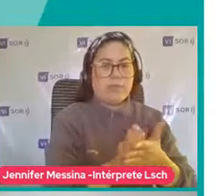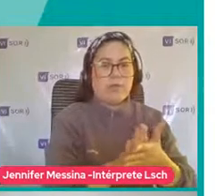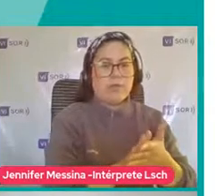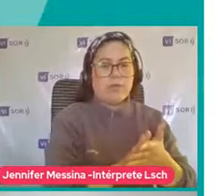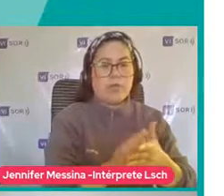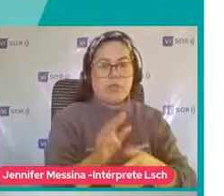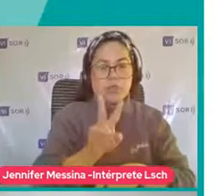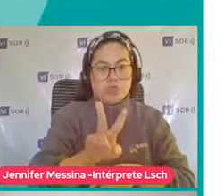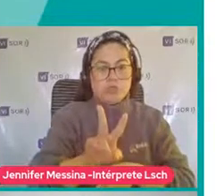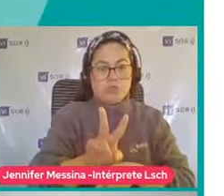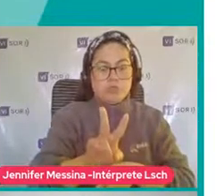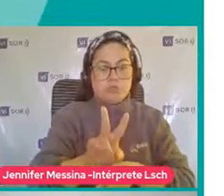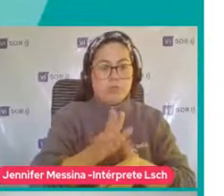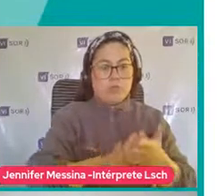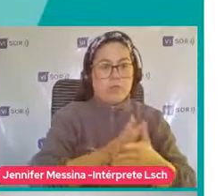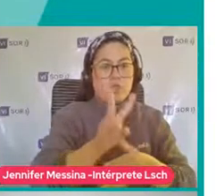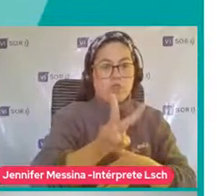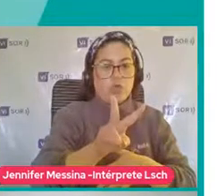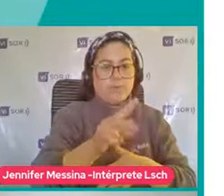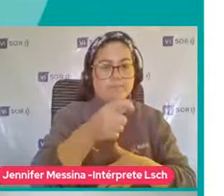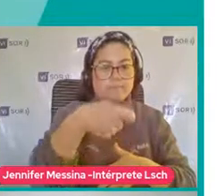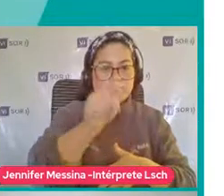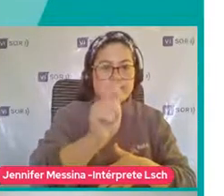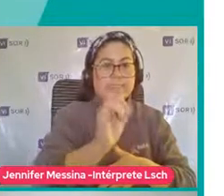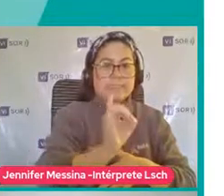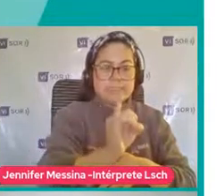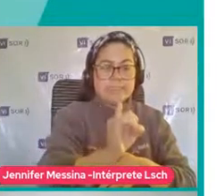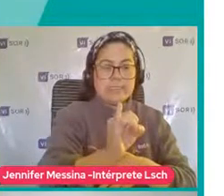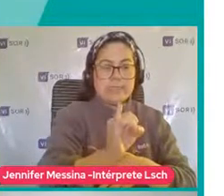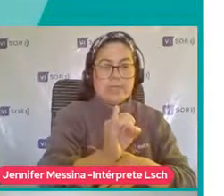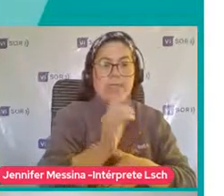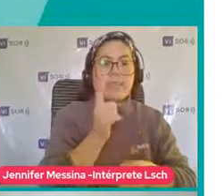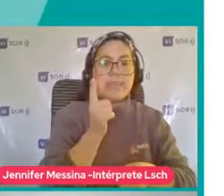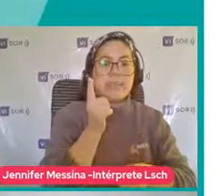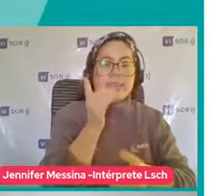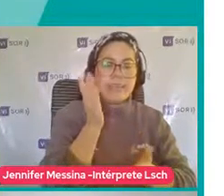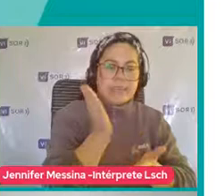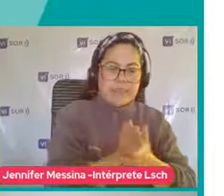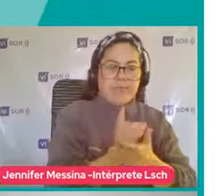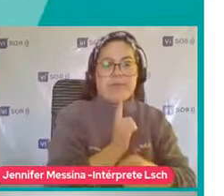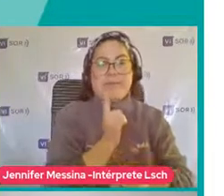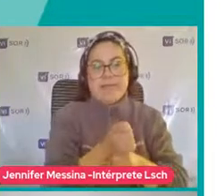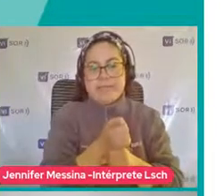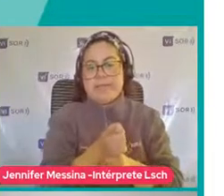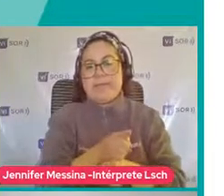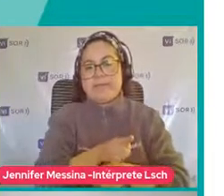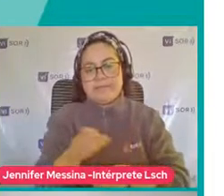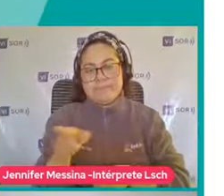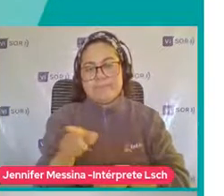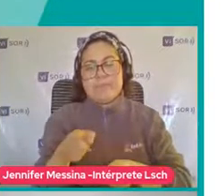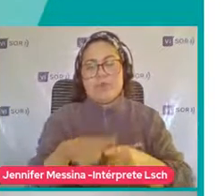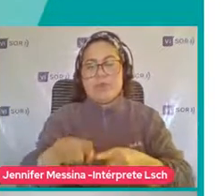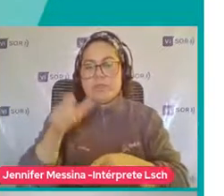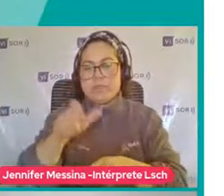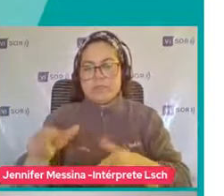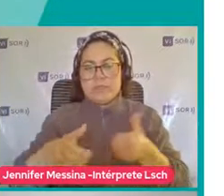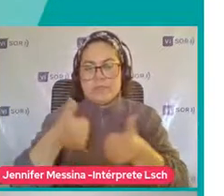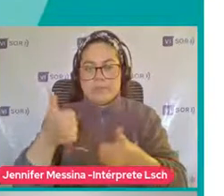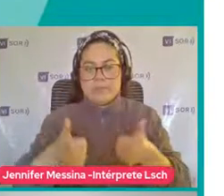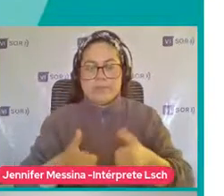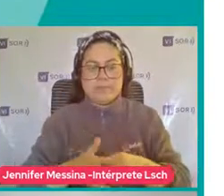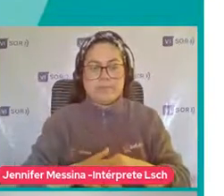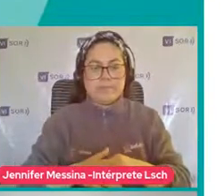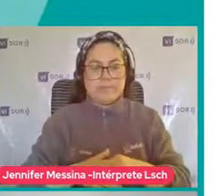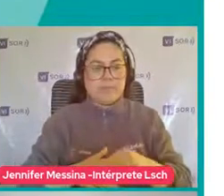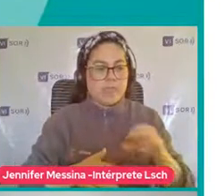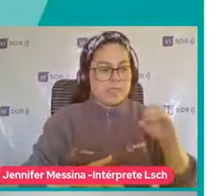dos conductas Yo tengo que hacer derivación ¿Ya? Cuando son más de dos conductas O sea Son de cero a dos Hay bajo